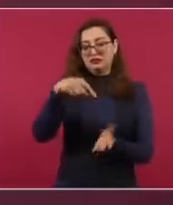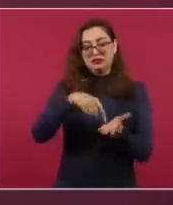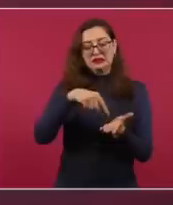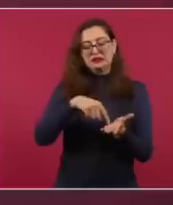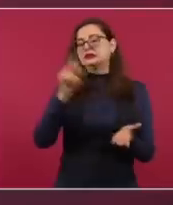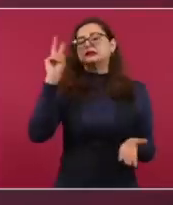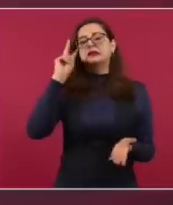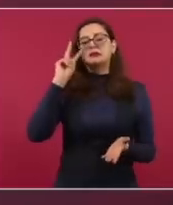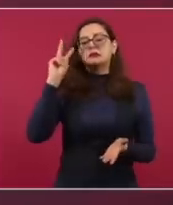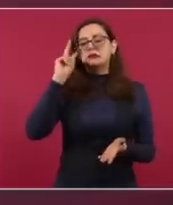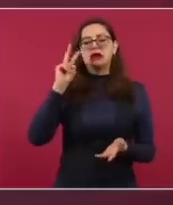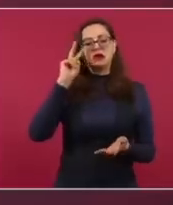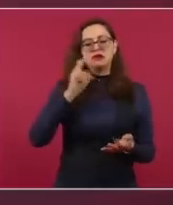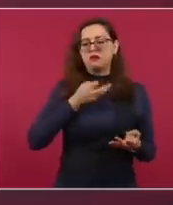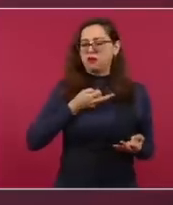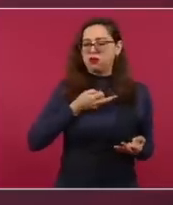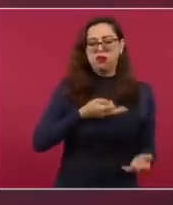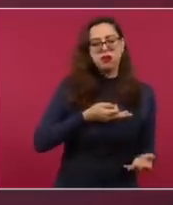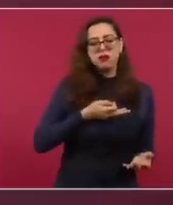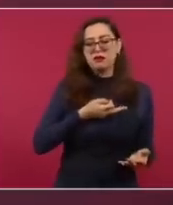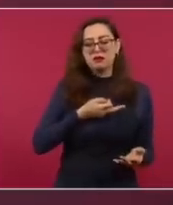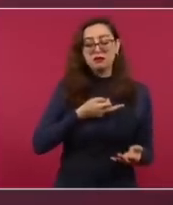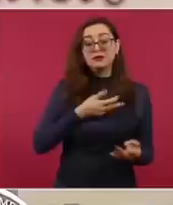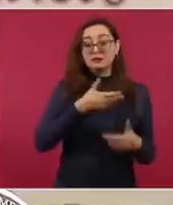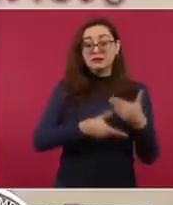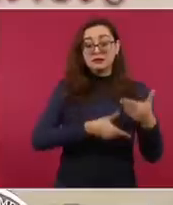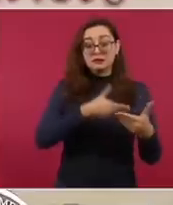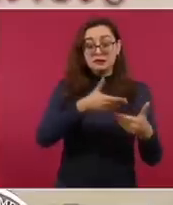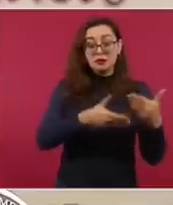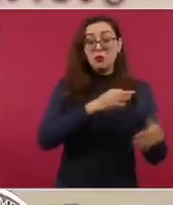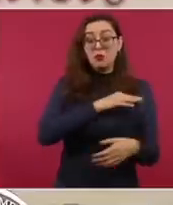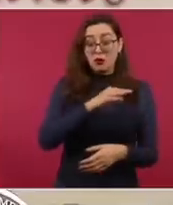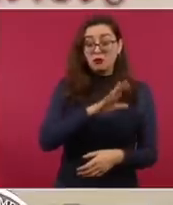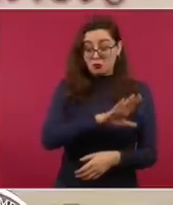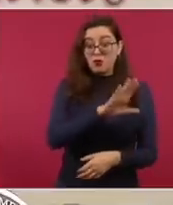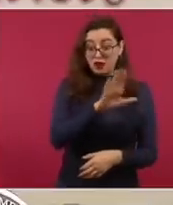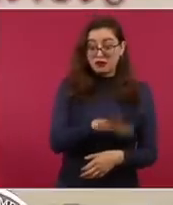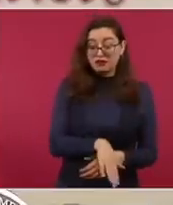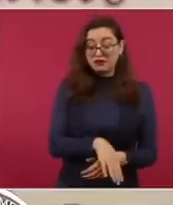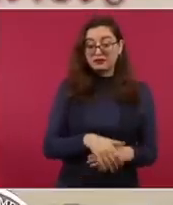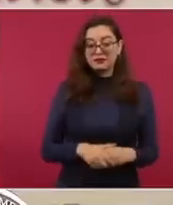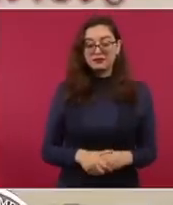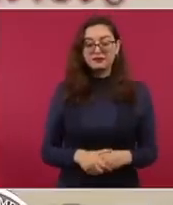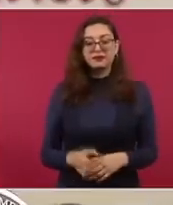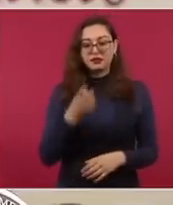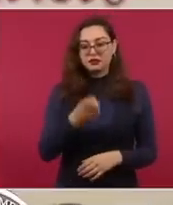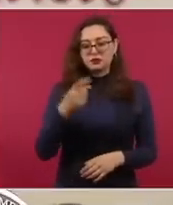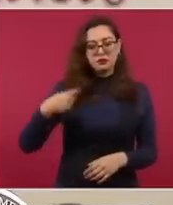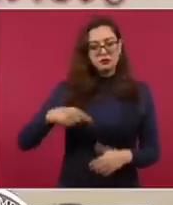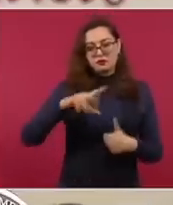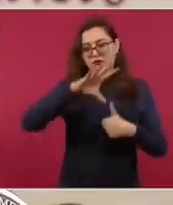adictivo, letal o puede ser letal cuando se abusa de él. Y entonces nos vamos a abocar